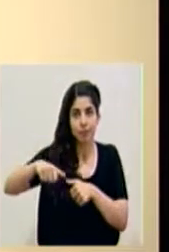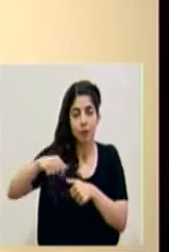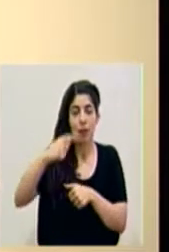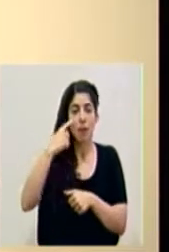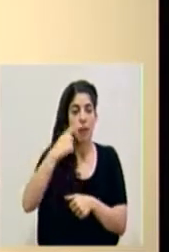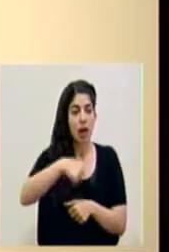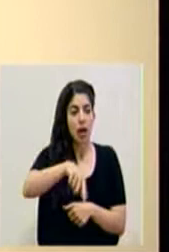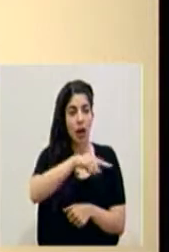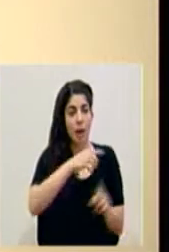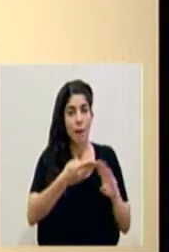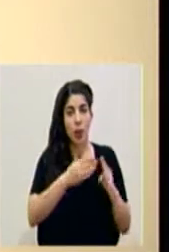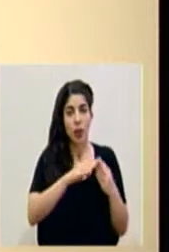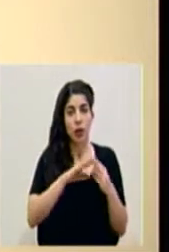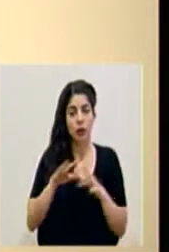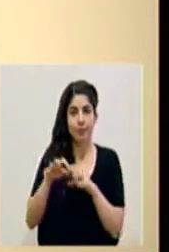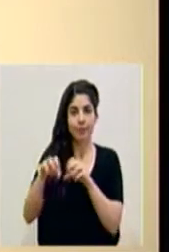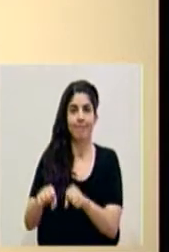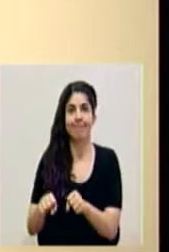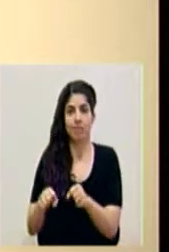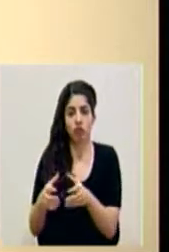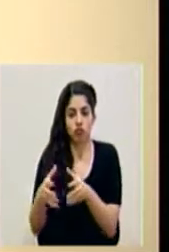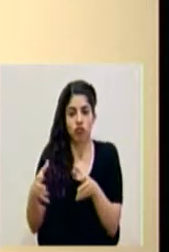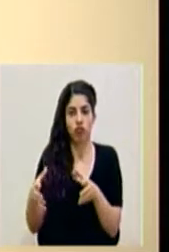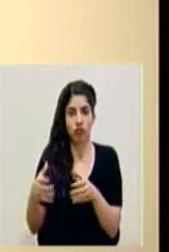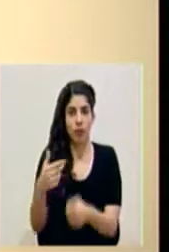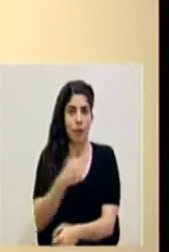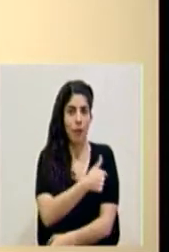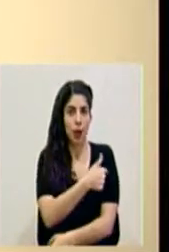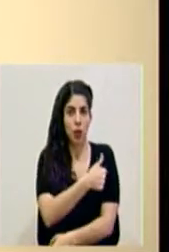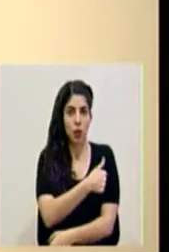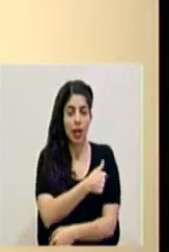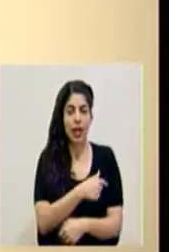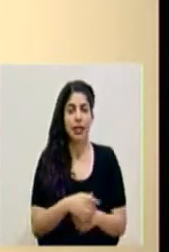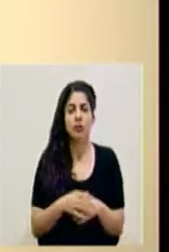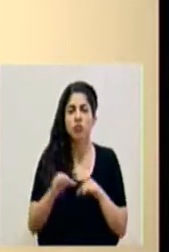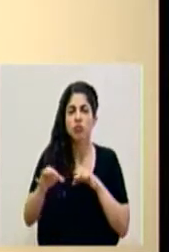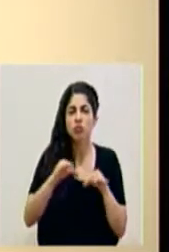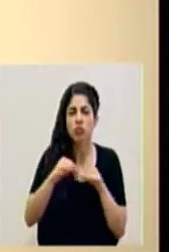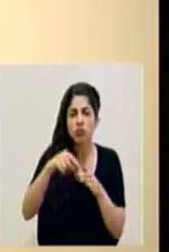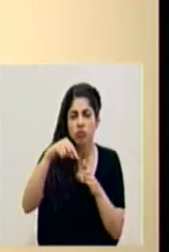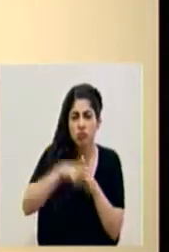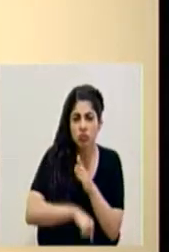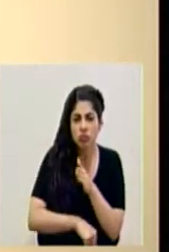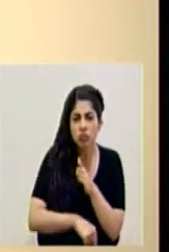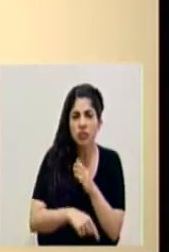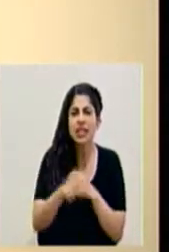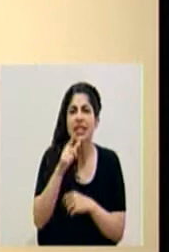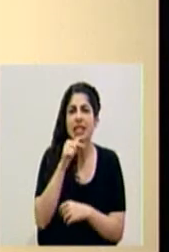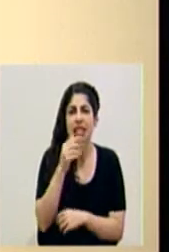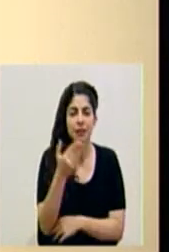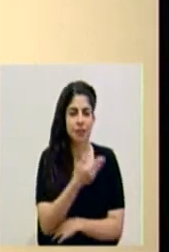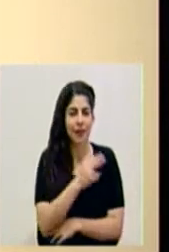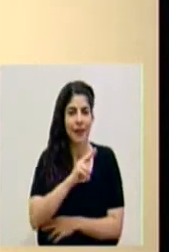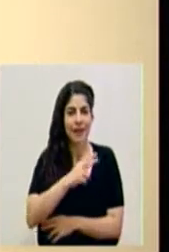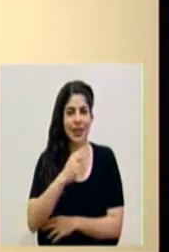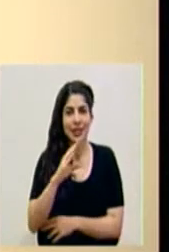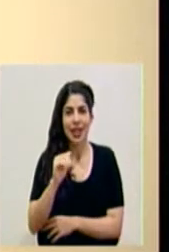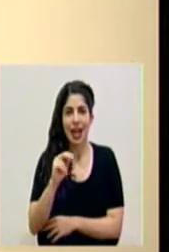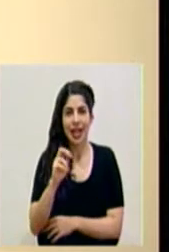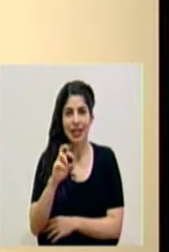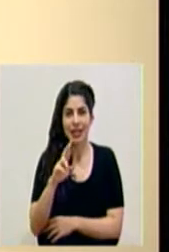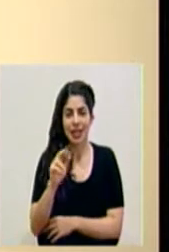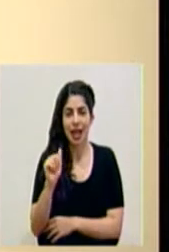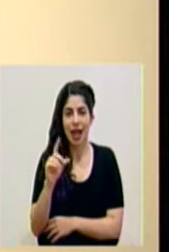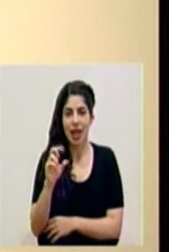Los detalles los dará la señora vicecanciller Adriana